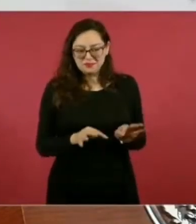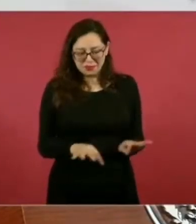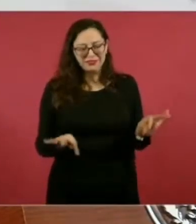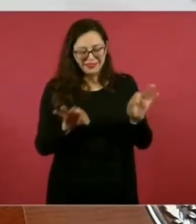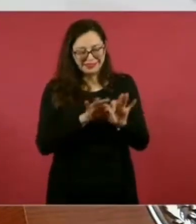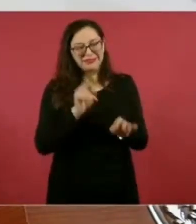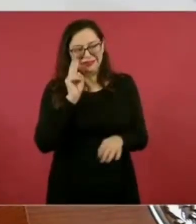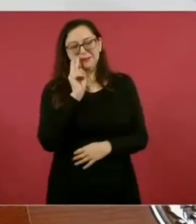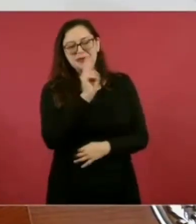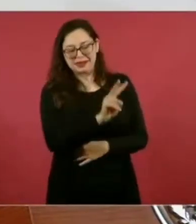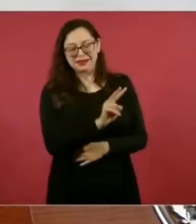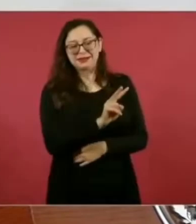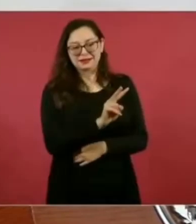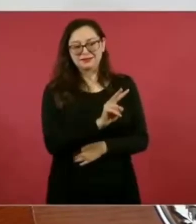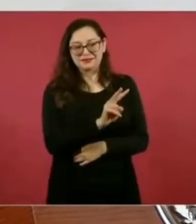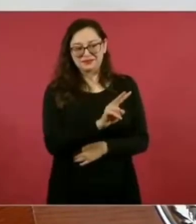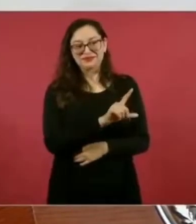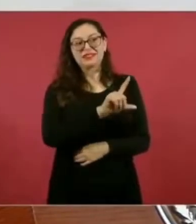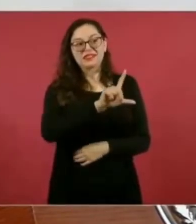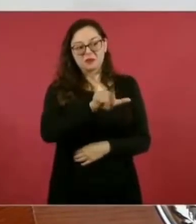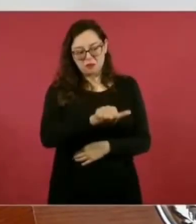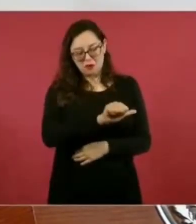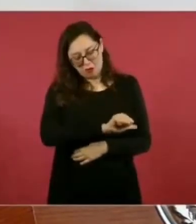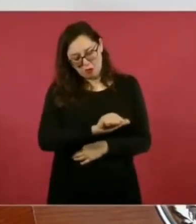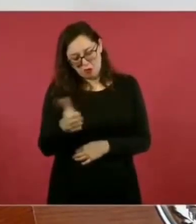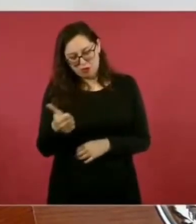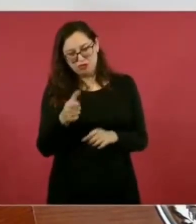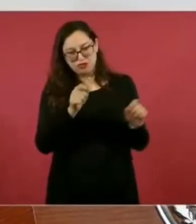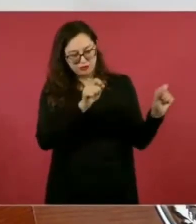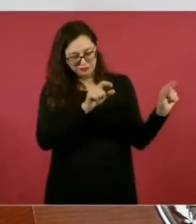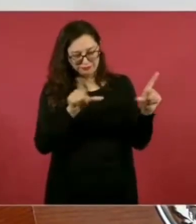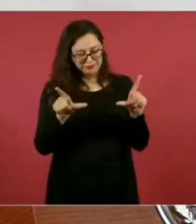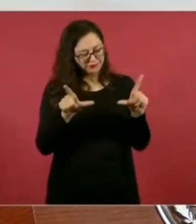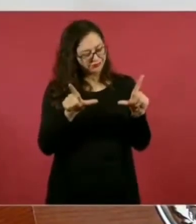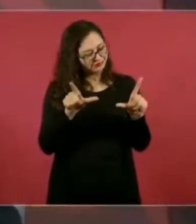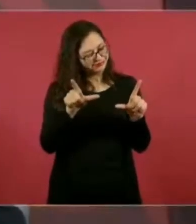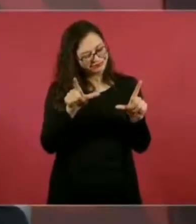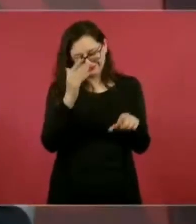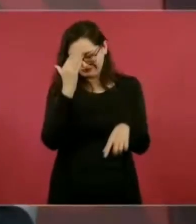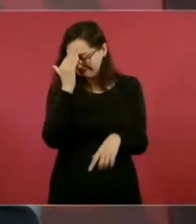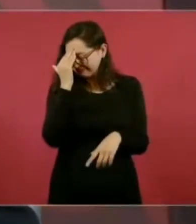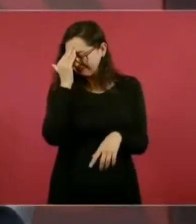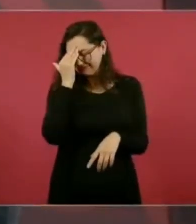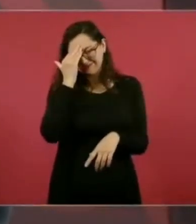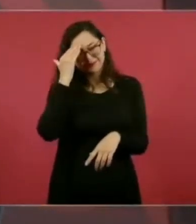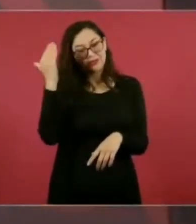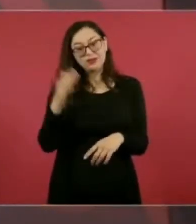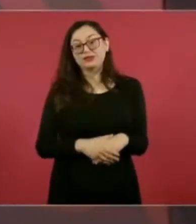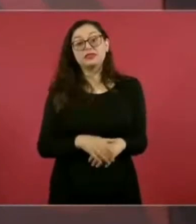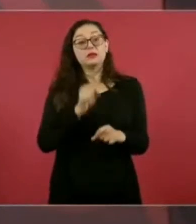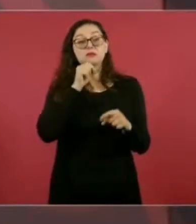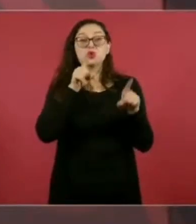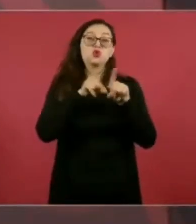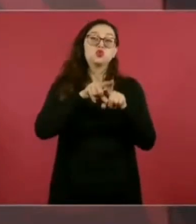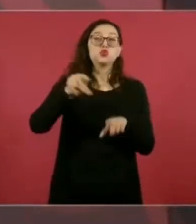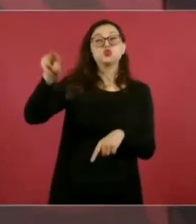Y luego vamos a poner otra cosa de otro sabiondo, ¿no?